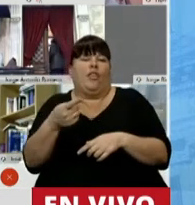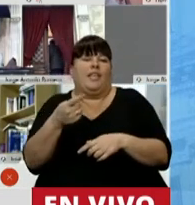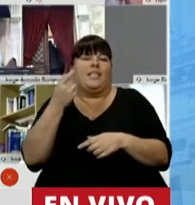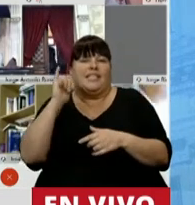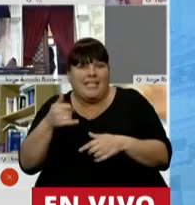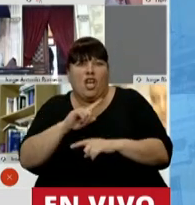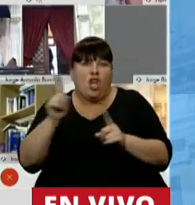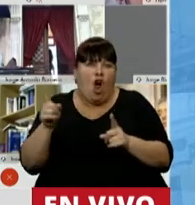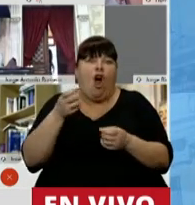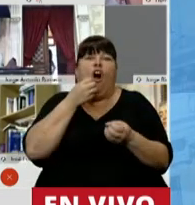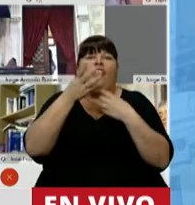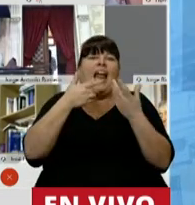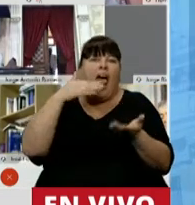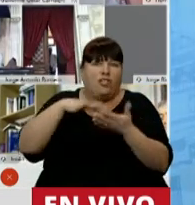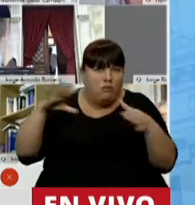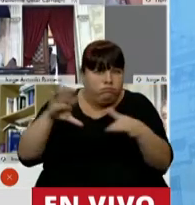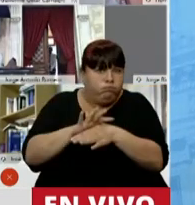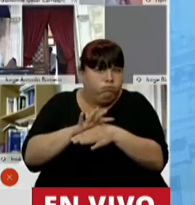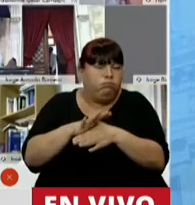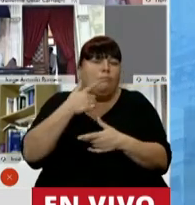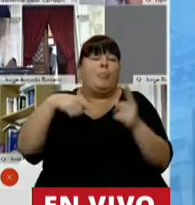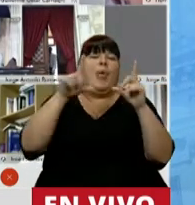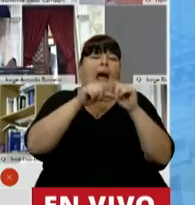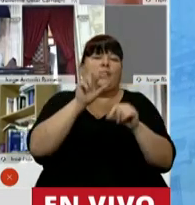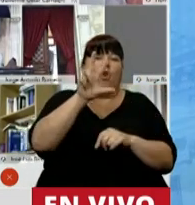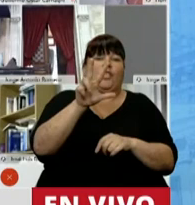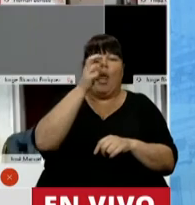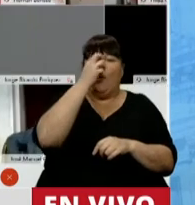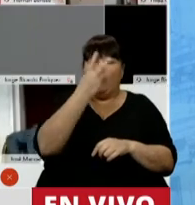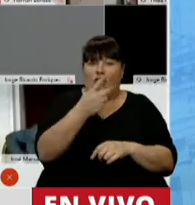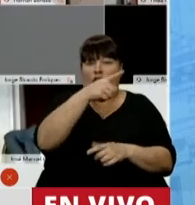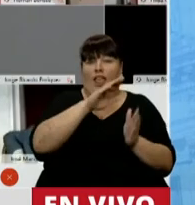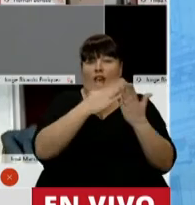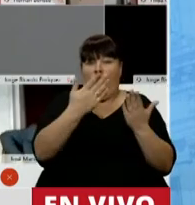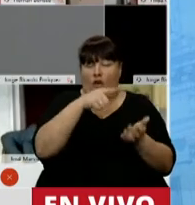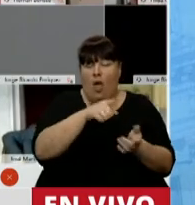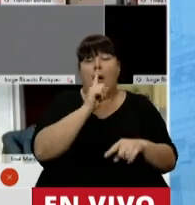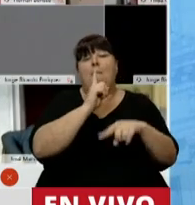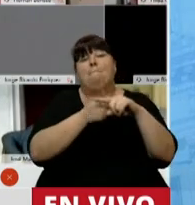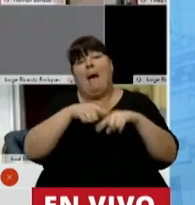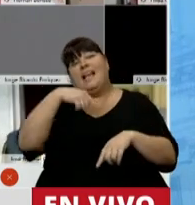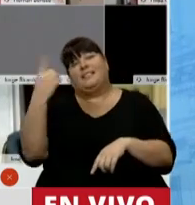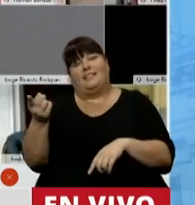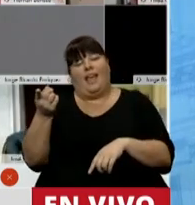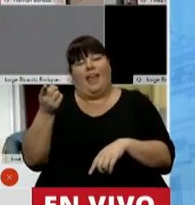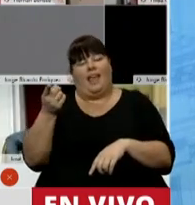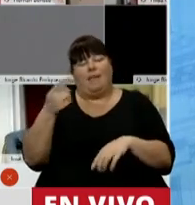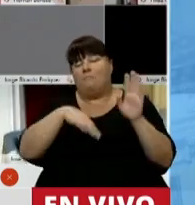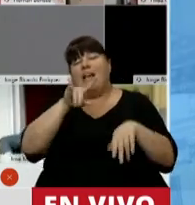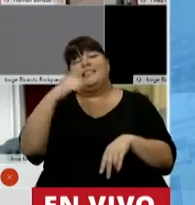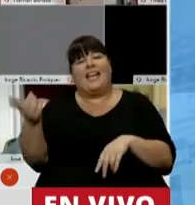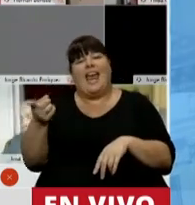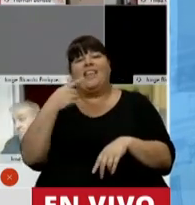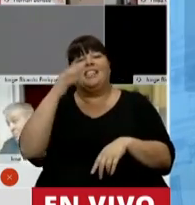validez, de declaración de certeza, fundados en el artículo 322 del Código, más que en el amparo que